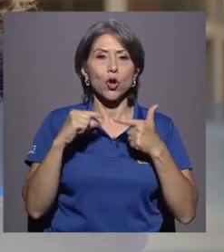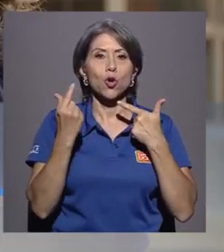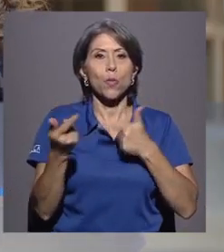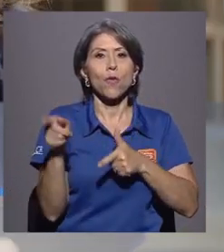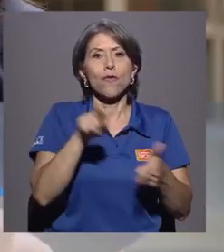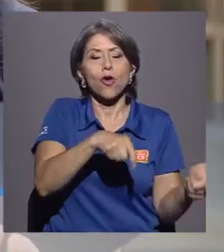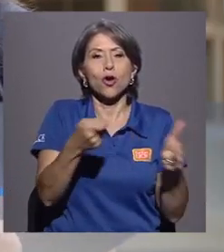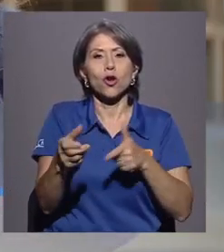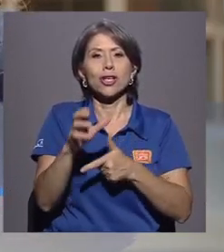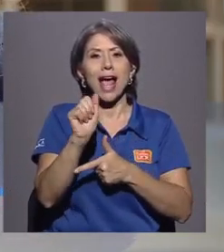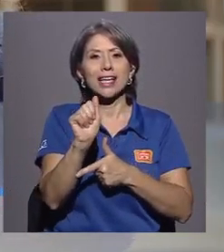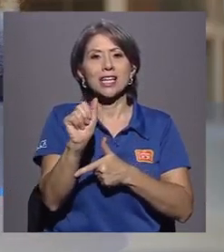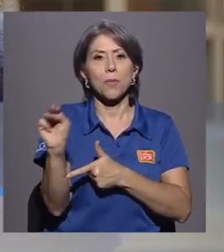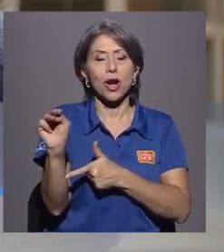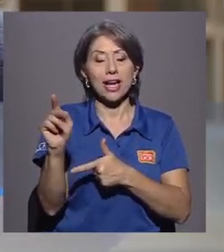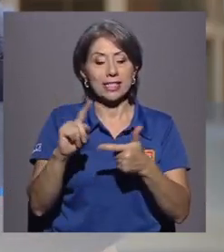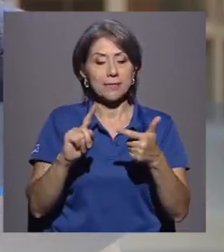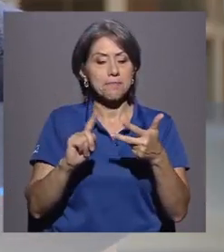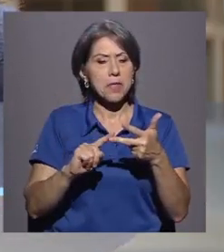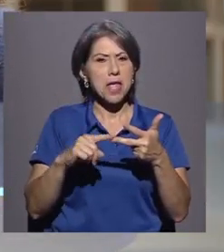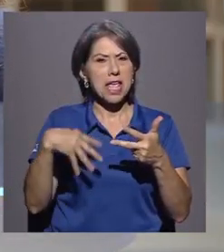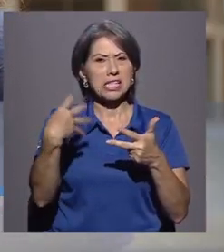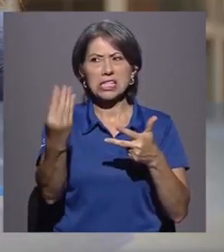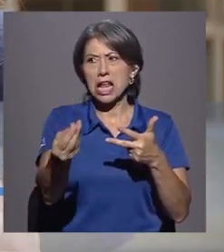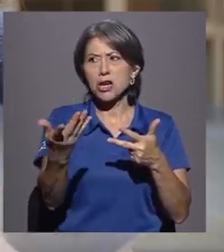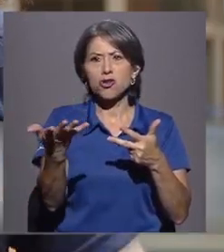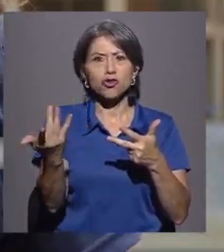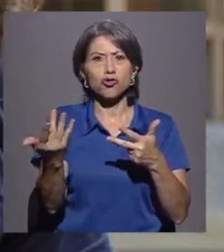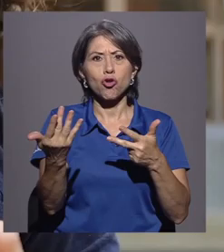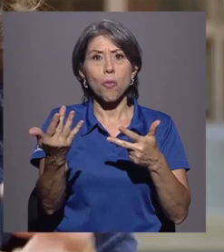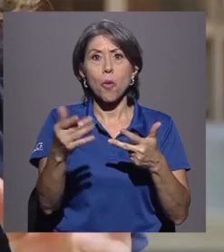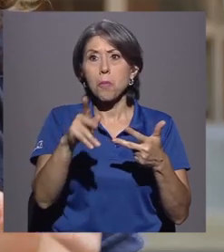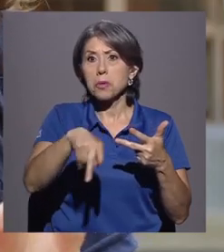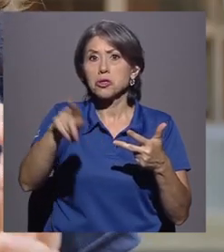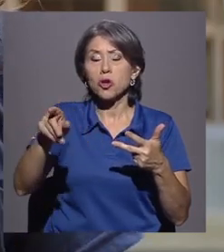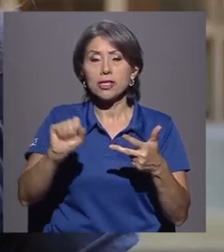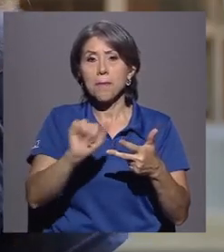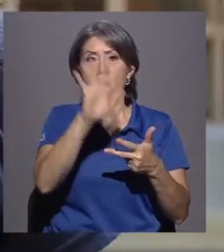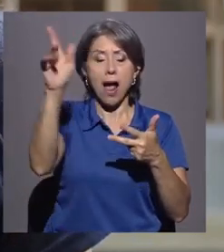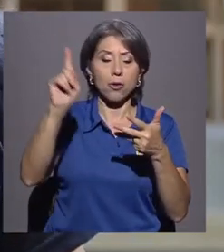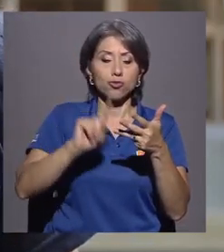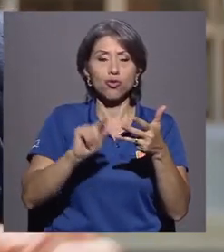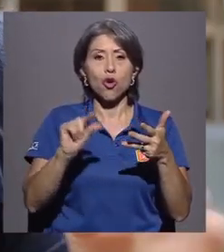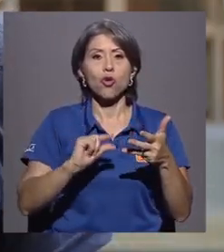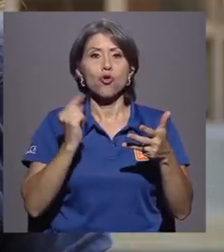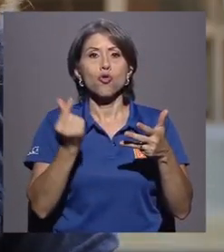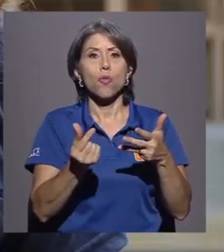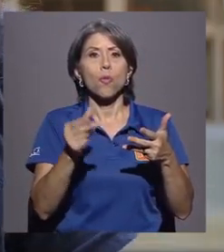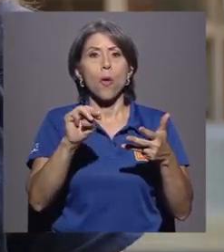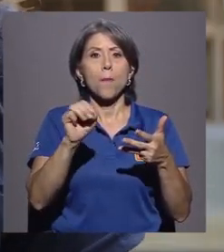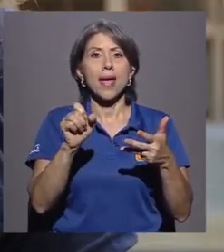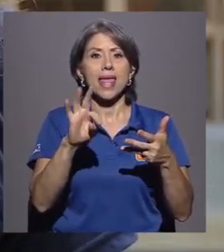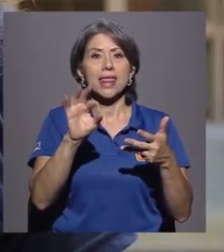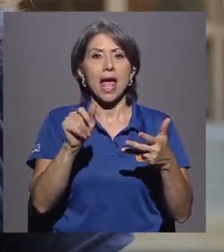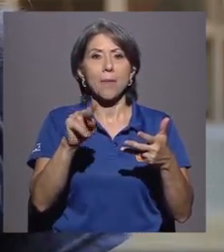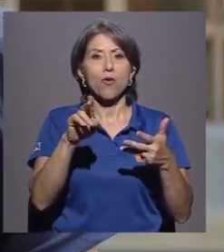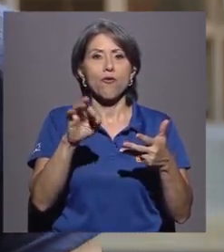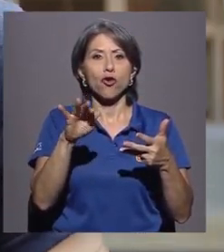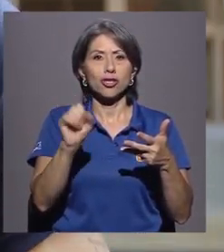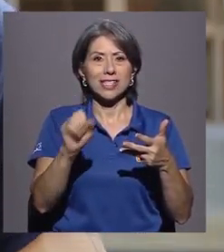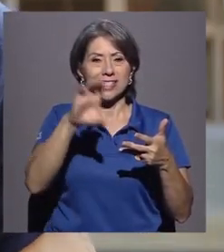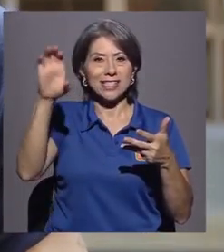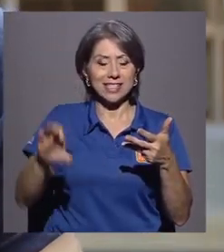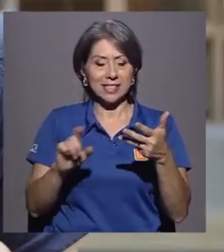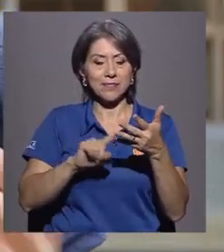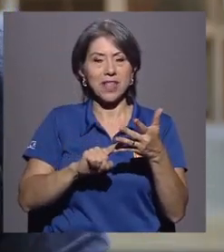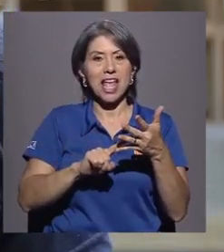Morales y externo se nos han incorporado como chicos magos, está el grupo Metamorfosis que es de circo, también los chicos de